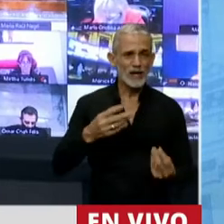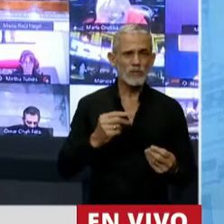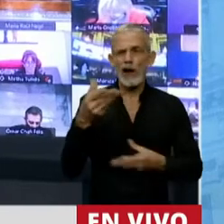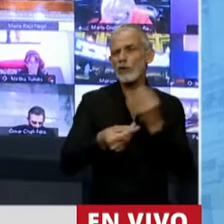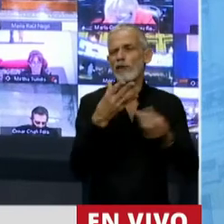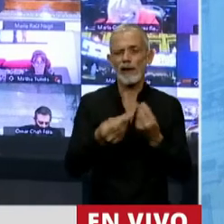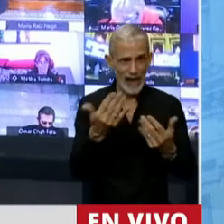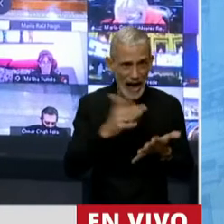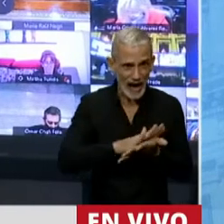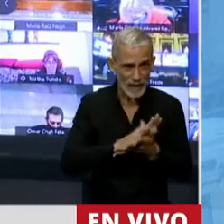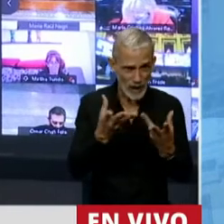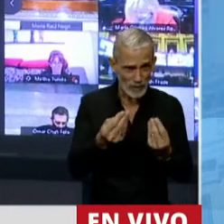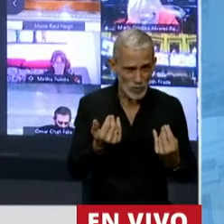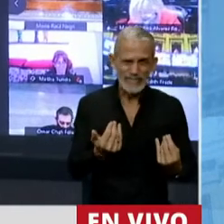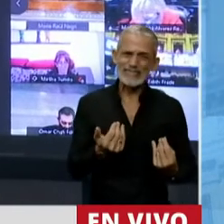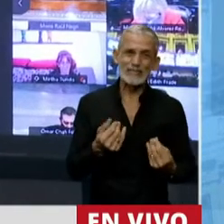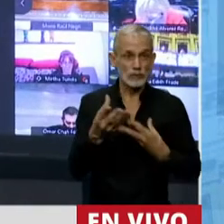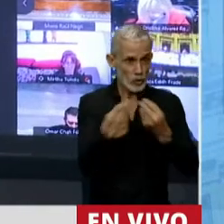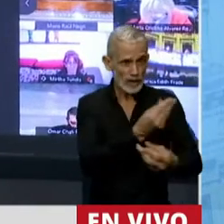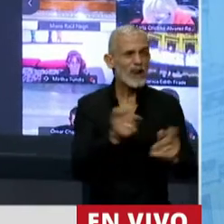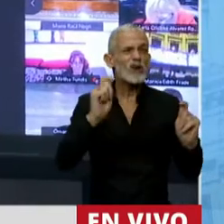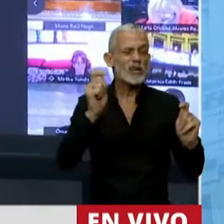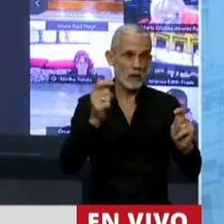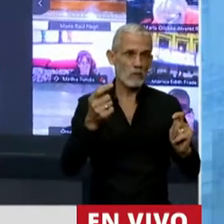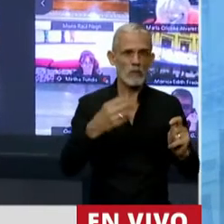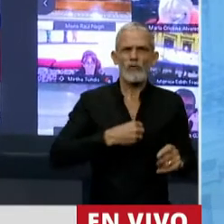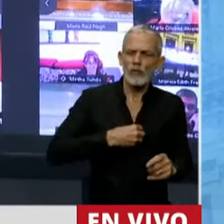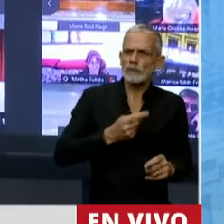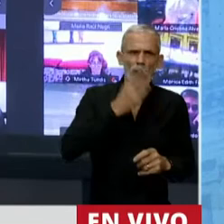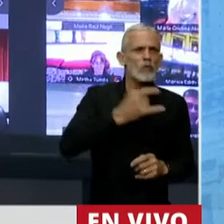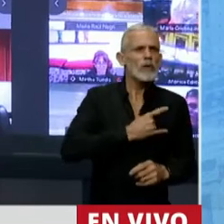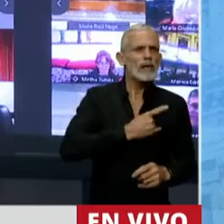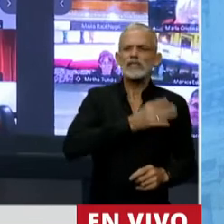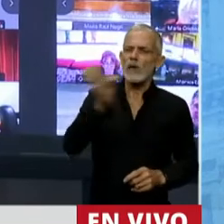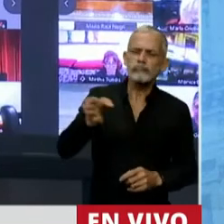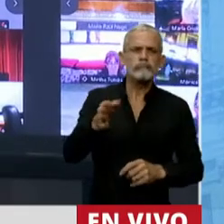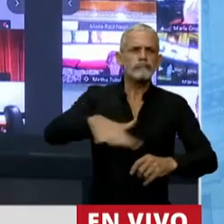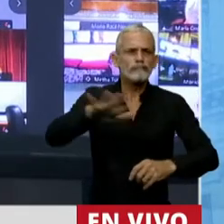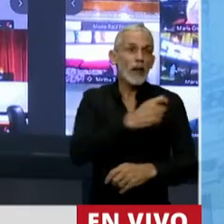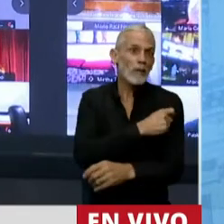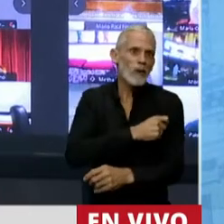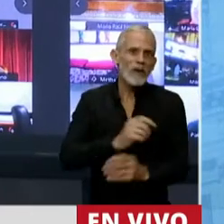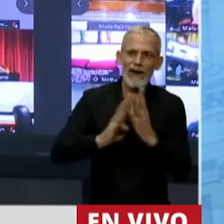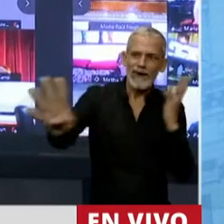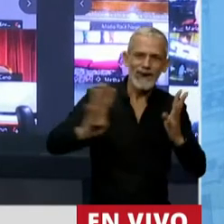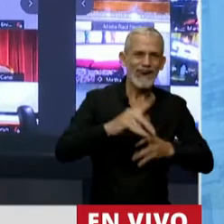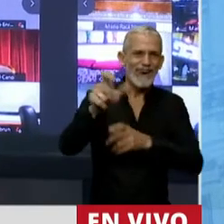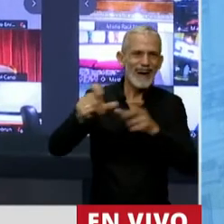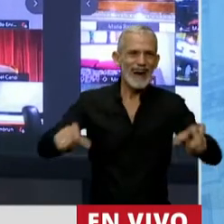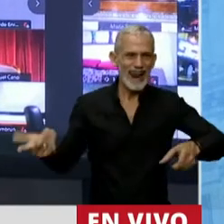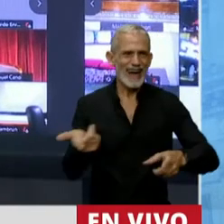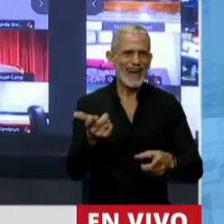solidaridad. Solidarios son los voluntarios universitarios cuando van a vacunar a la gente